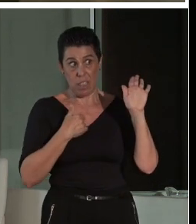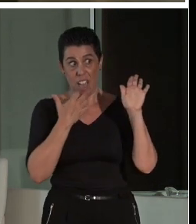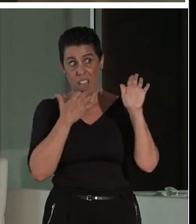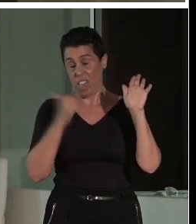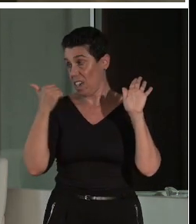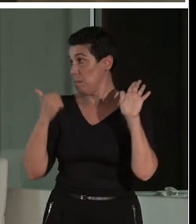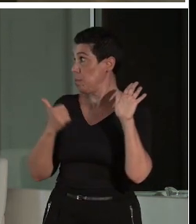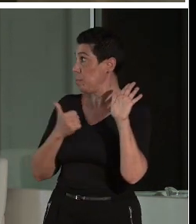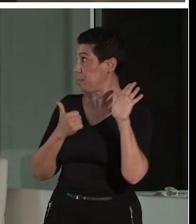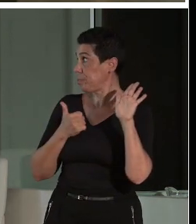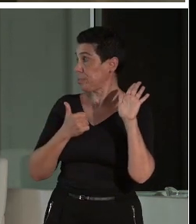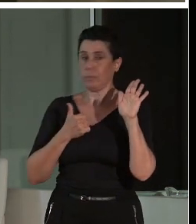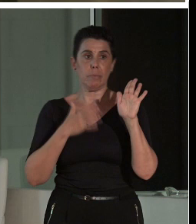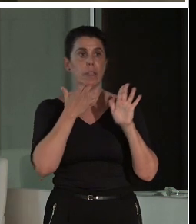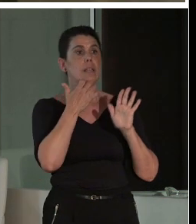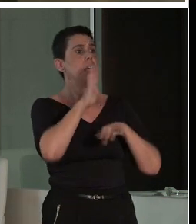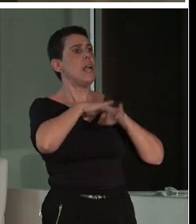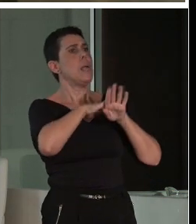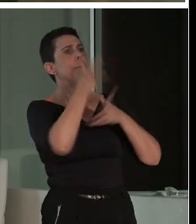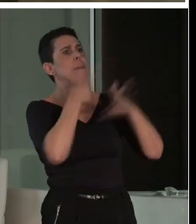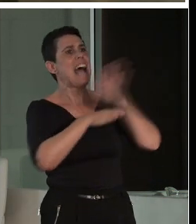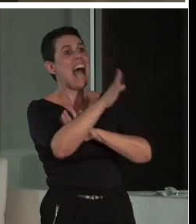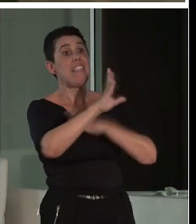para hacer algo accesible primero hay que saber muy bien qué es.